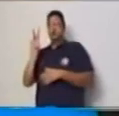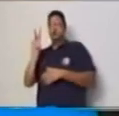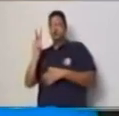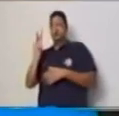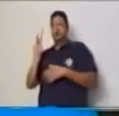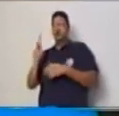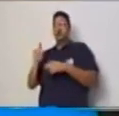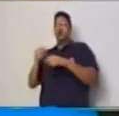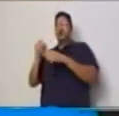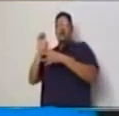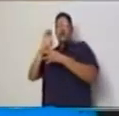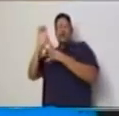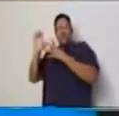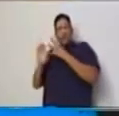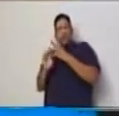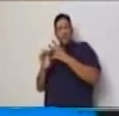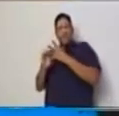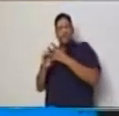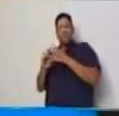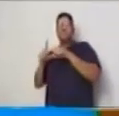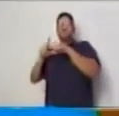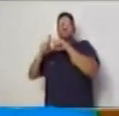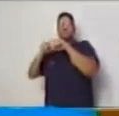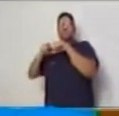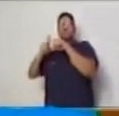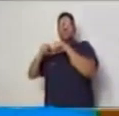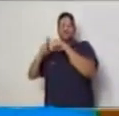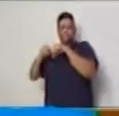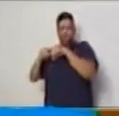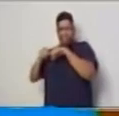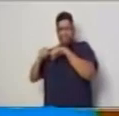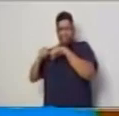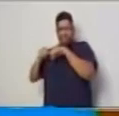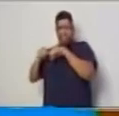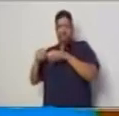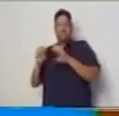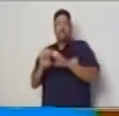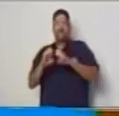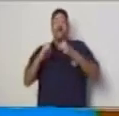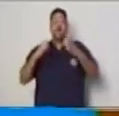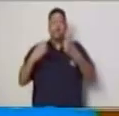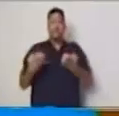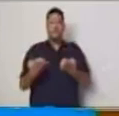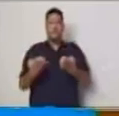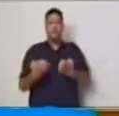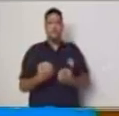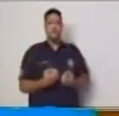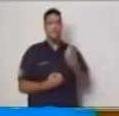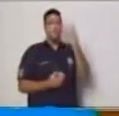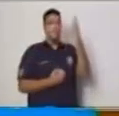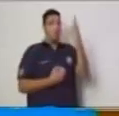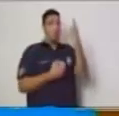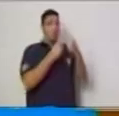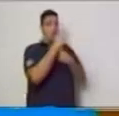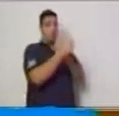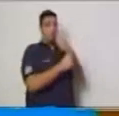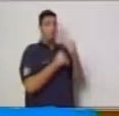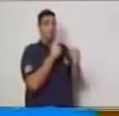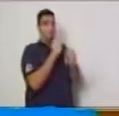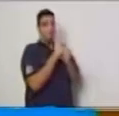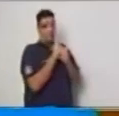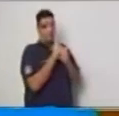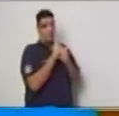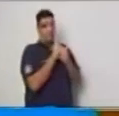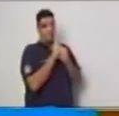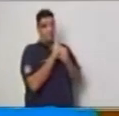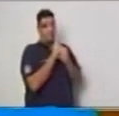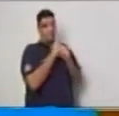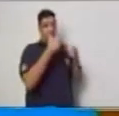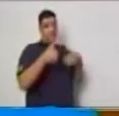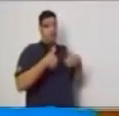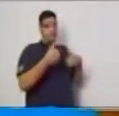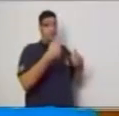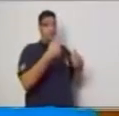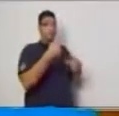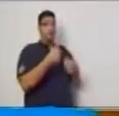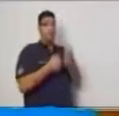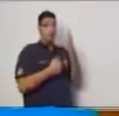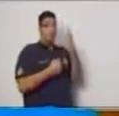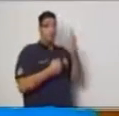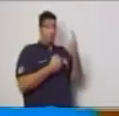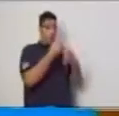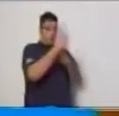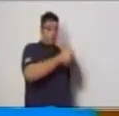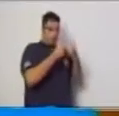dependiente. ¿Por qué? Porque por un año tres días de vacaciones